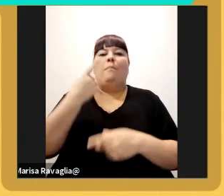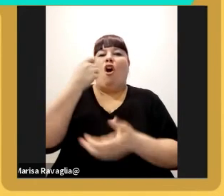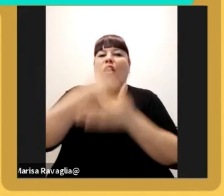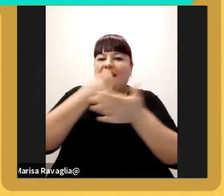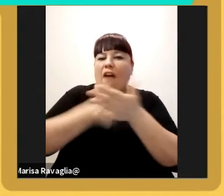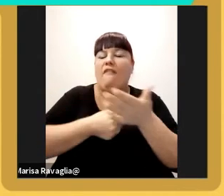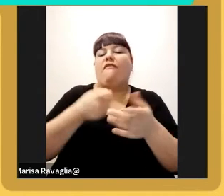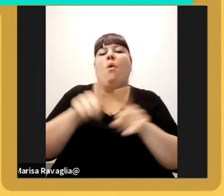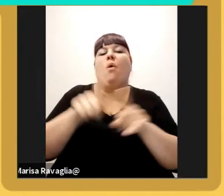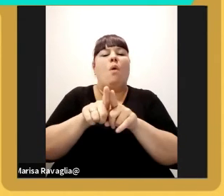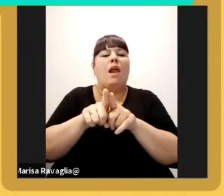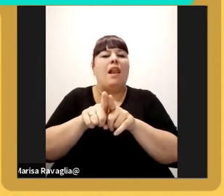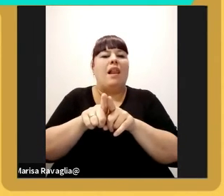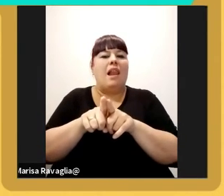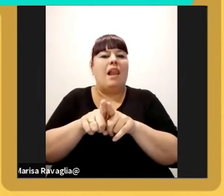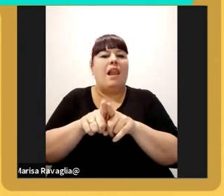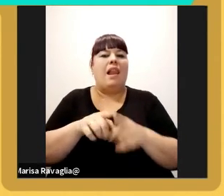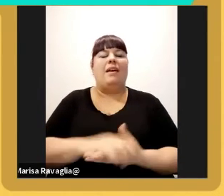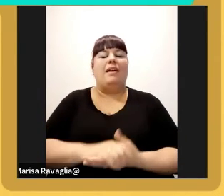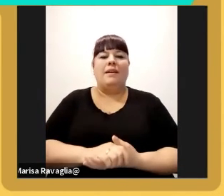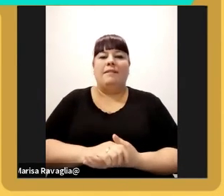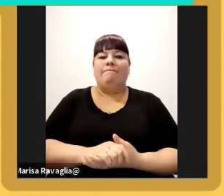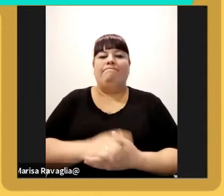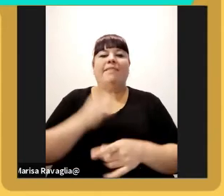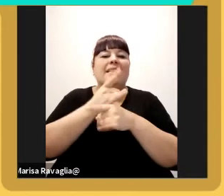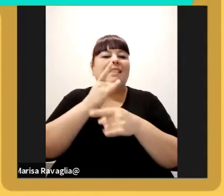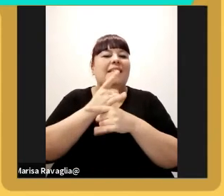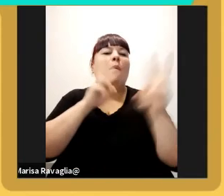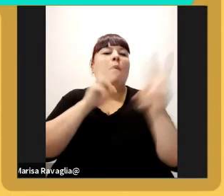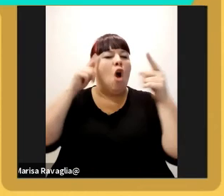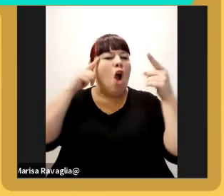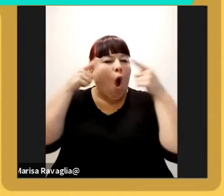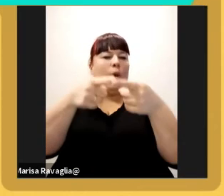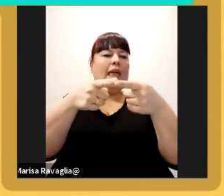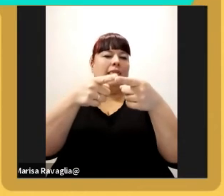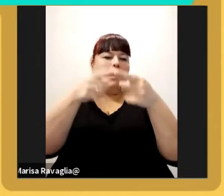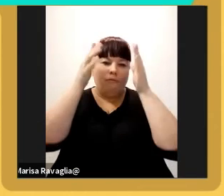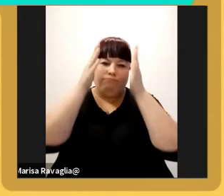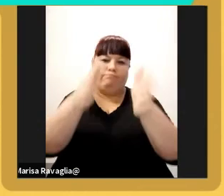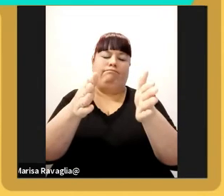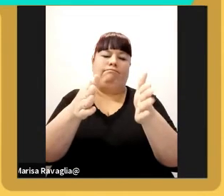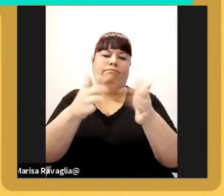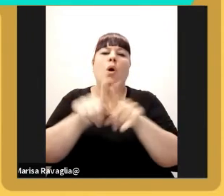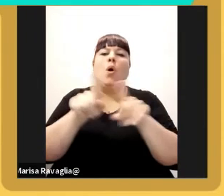nunca digamos siempre buscar metas y digamos y poder lo que es el empresario